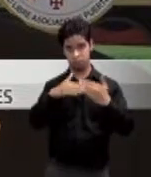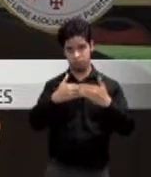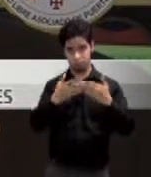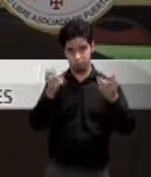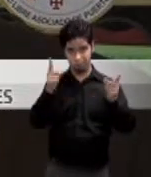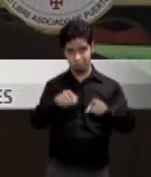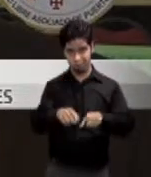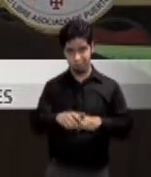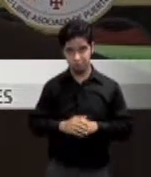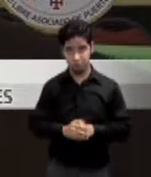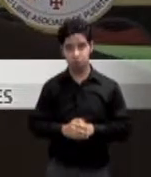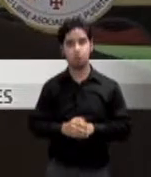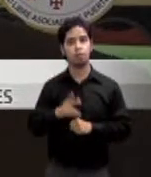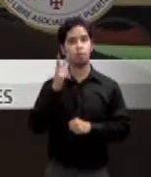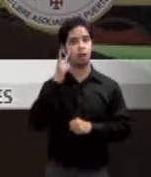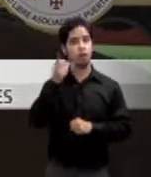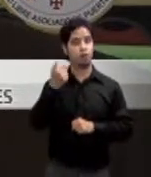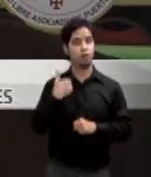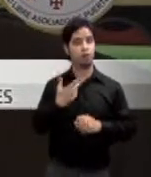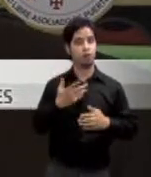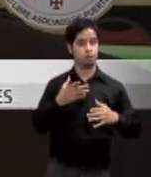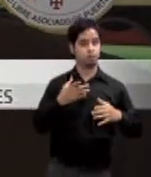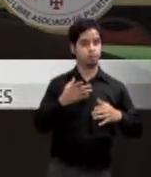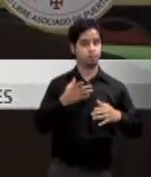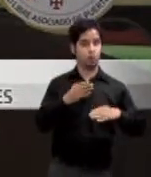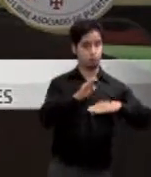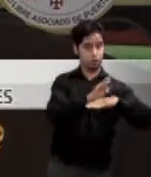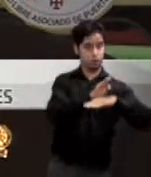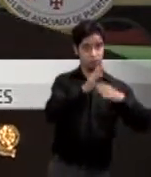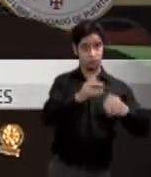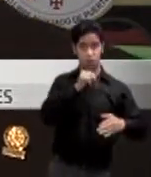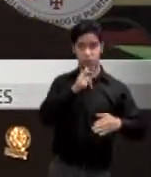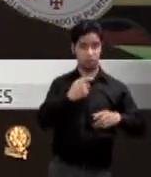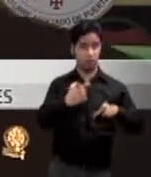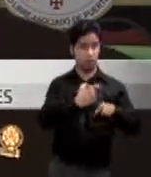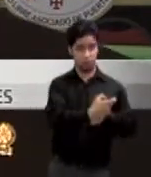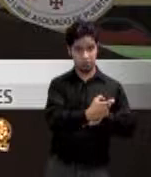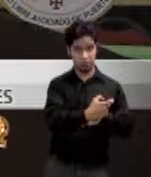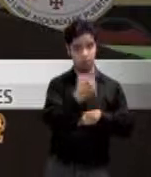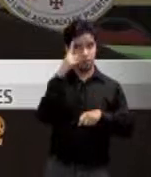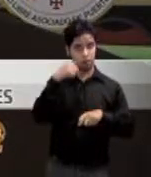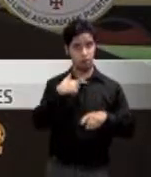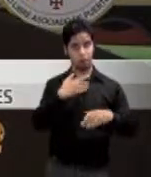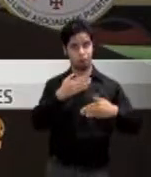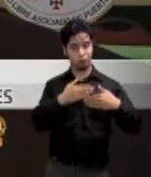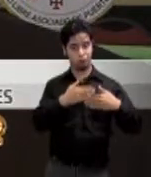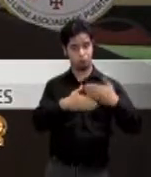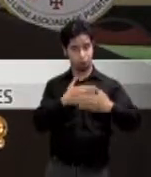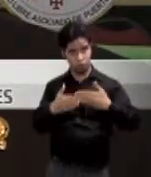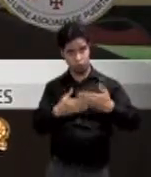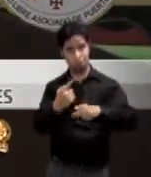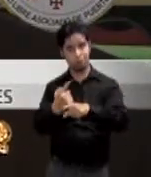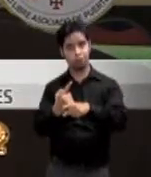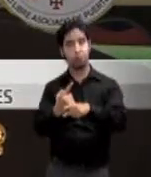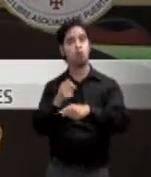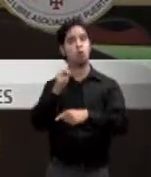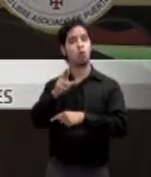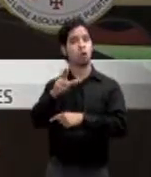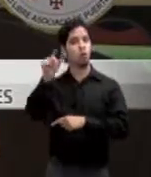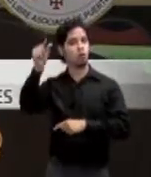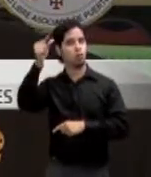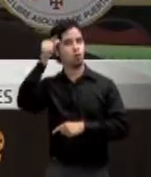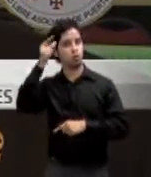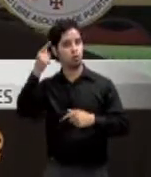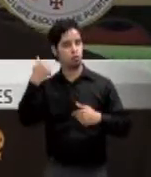y el negociante no se afecten, el comerciante no se afecten porque la cadena esté funcionando, y número dos, que el gobierno no se quede sin